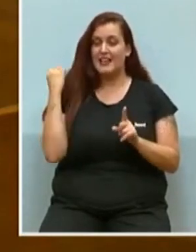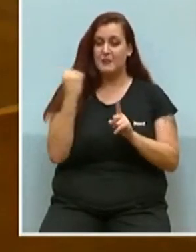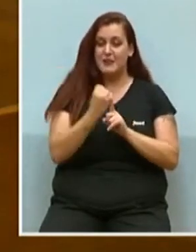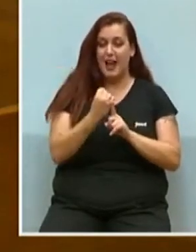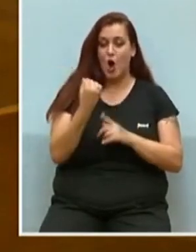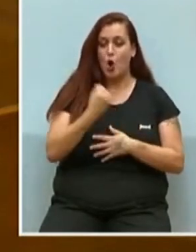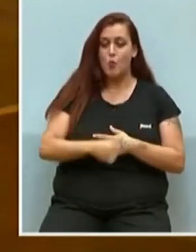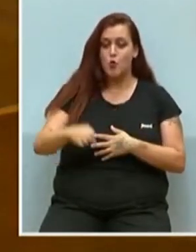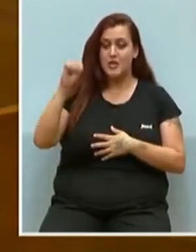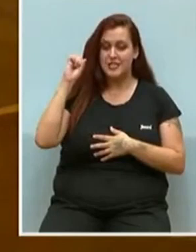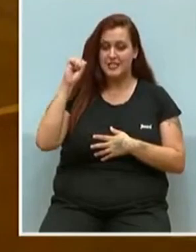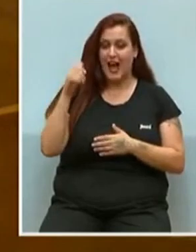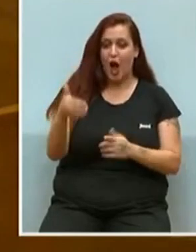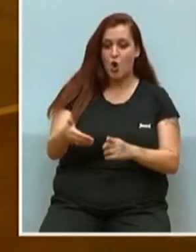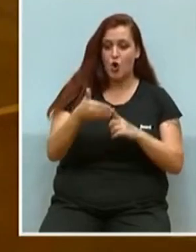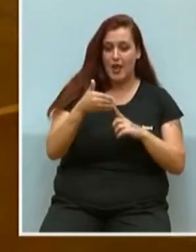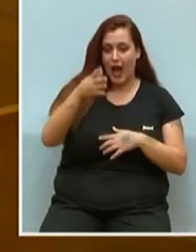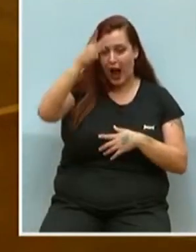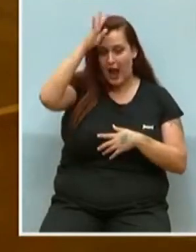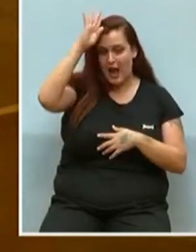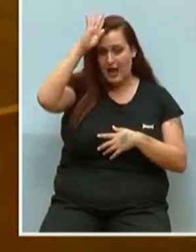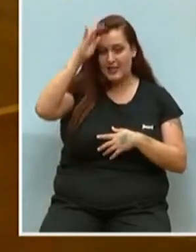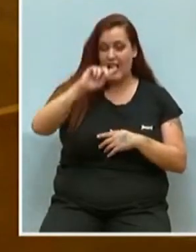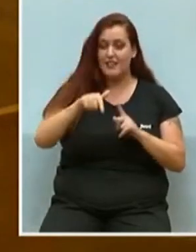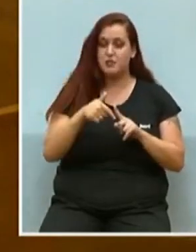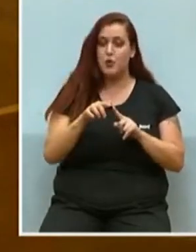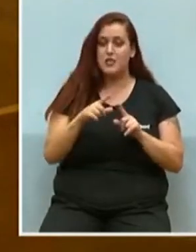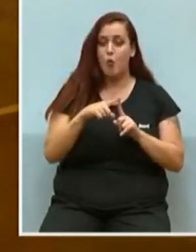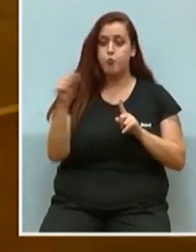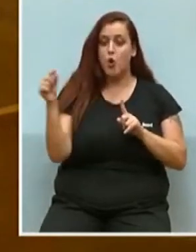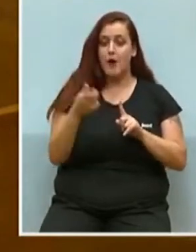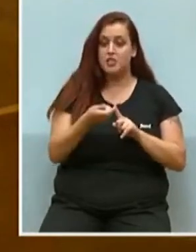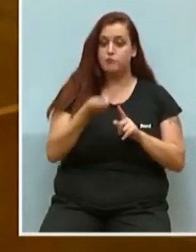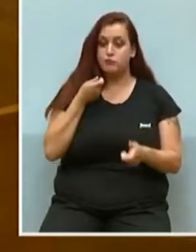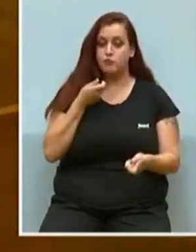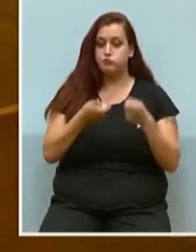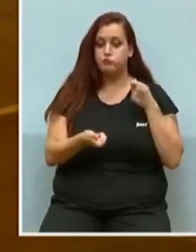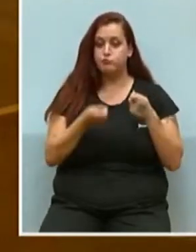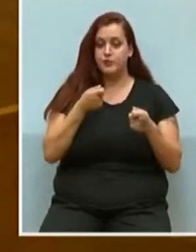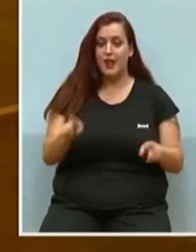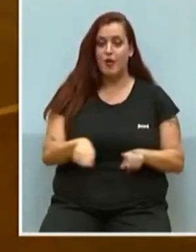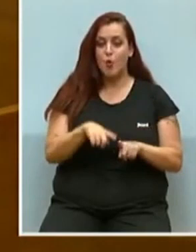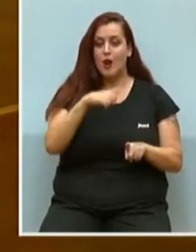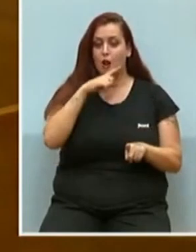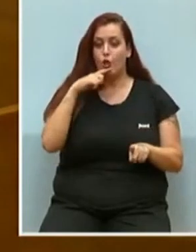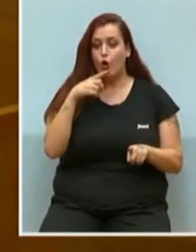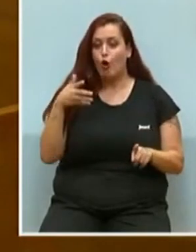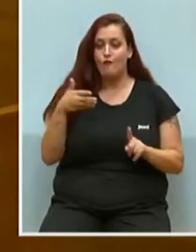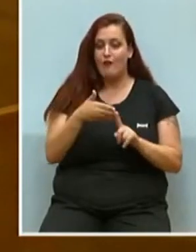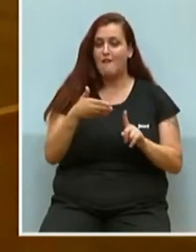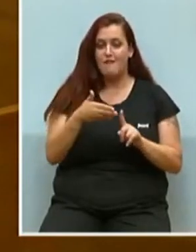casa para después cogerla y desplumar sin mediar palabra ni mutarse por el dolor o el sufrimiento que le causaba.